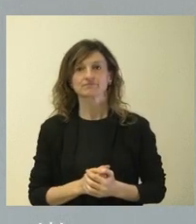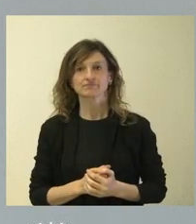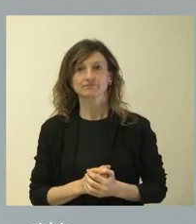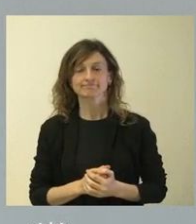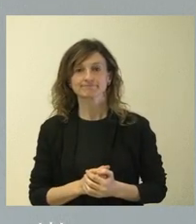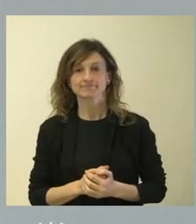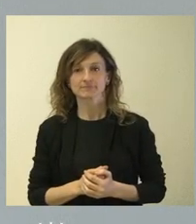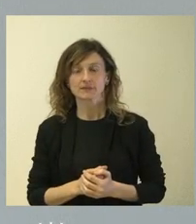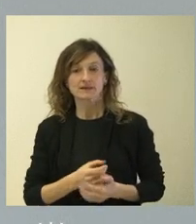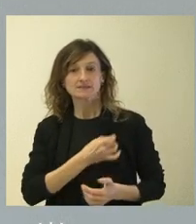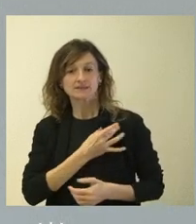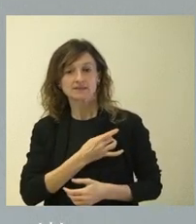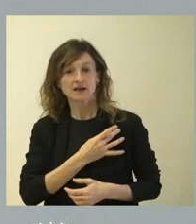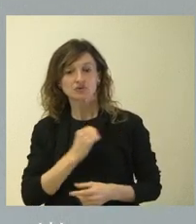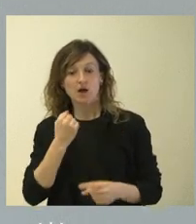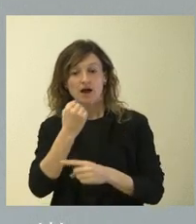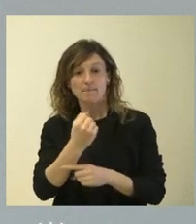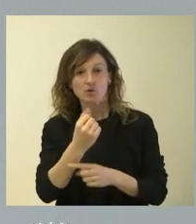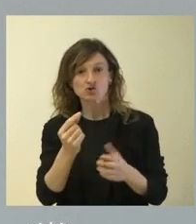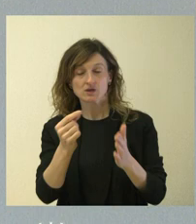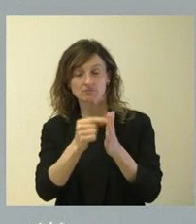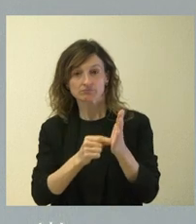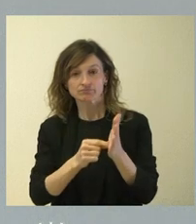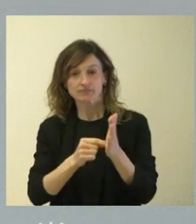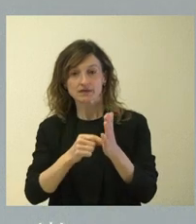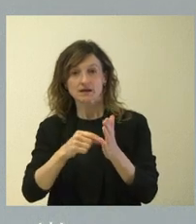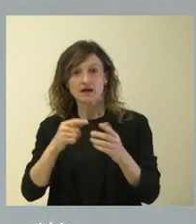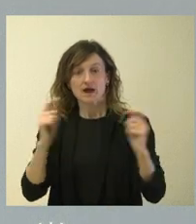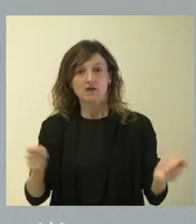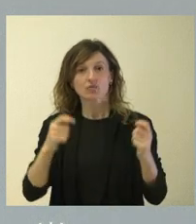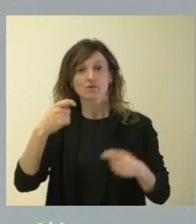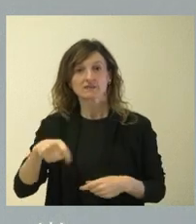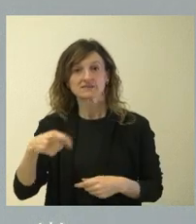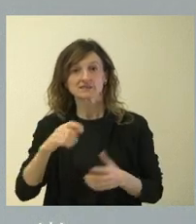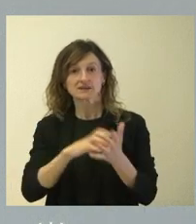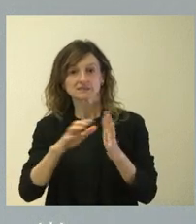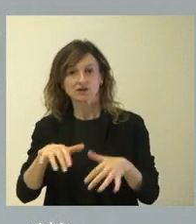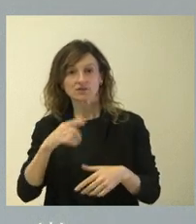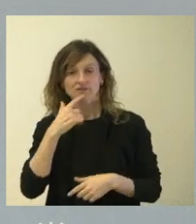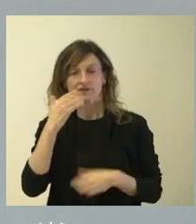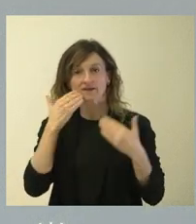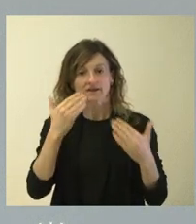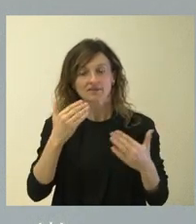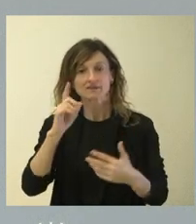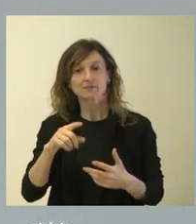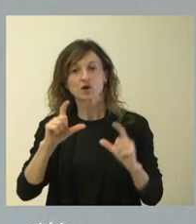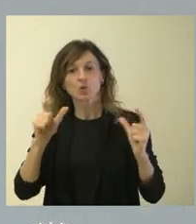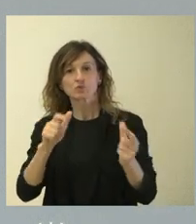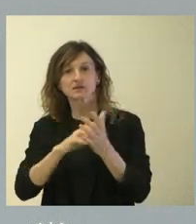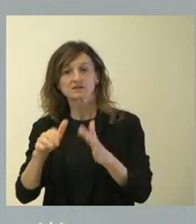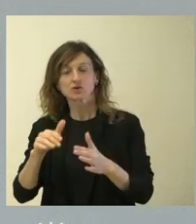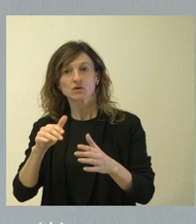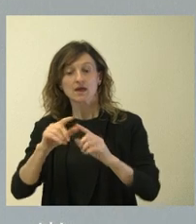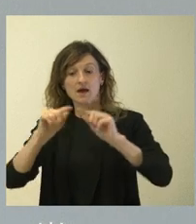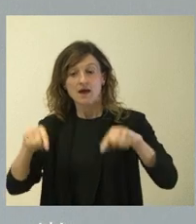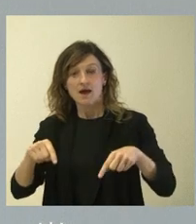los sindicatos que apoyen la medida que anunció el presidente de la Junta de Castilla y León y que la Junta de Castilla y León cumple con los compromisos que firman